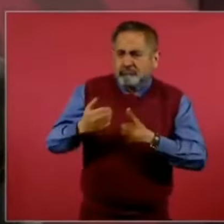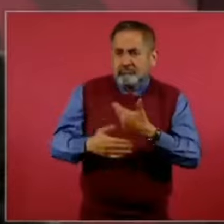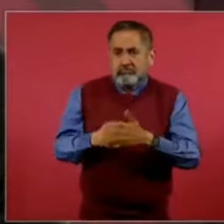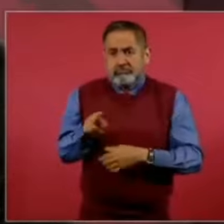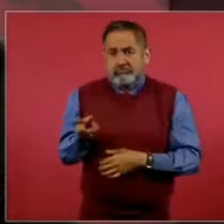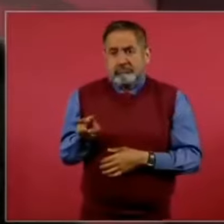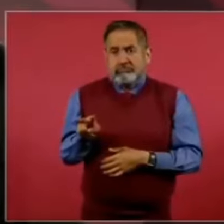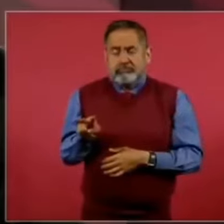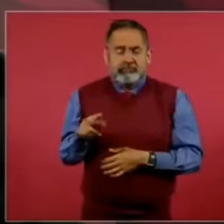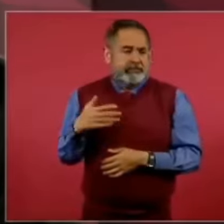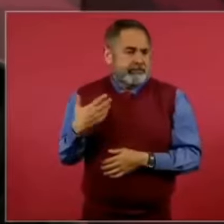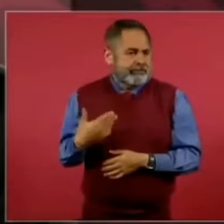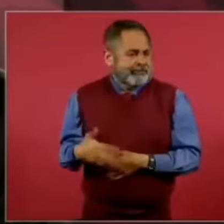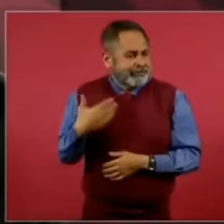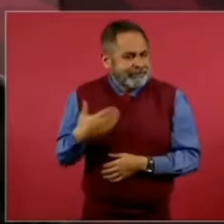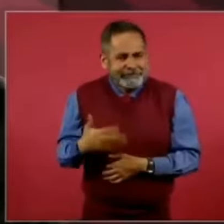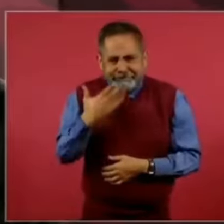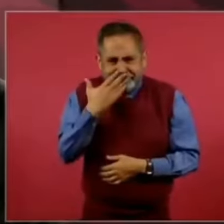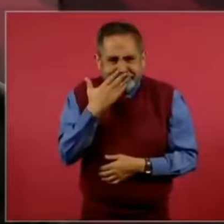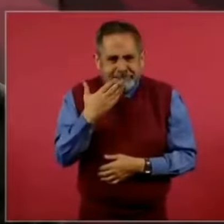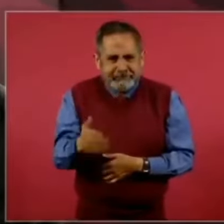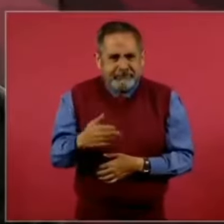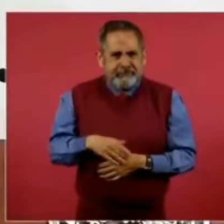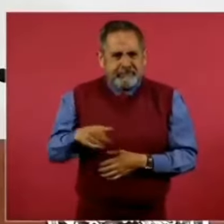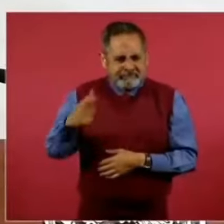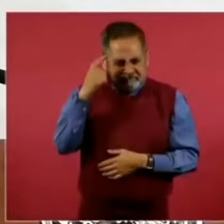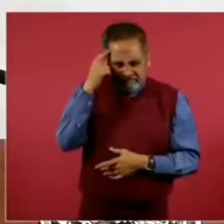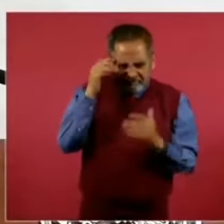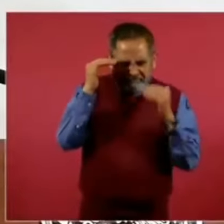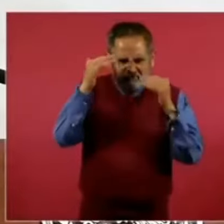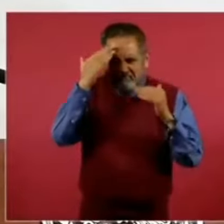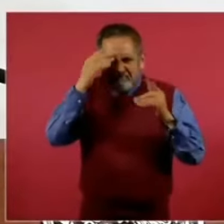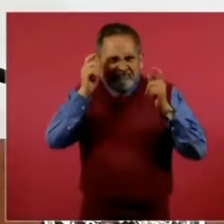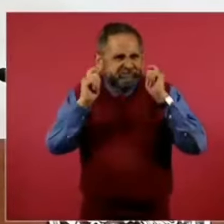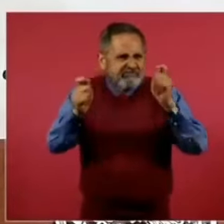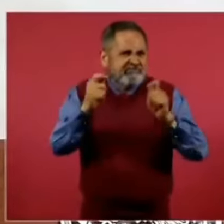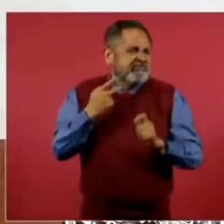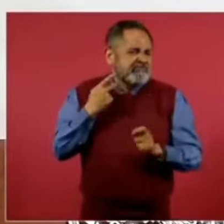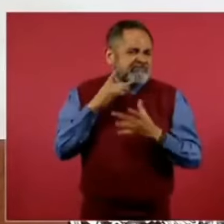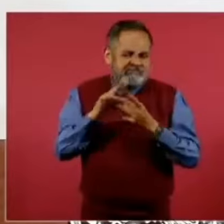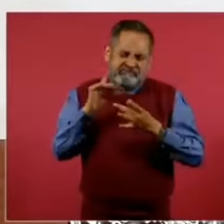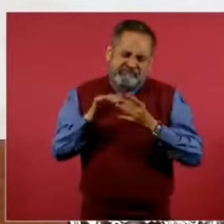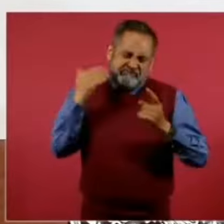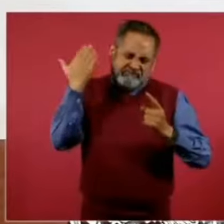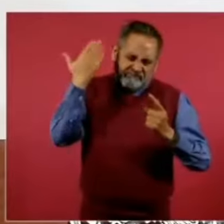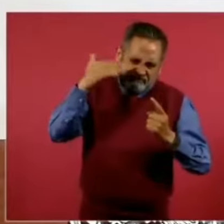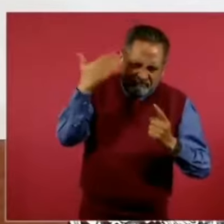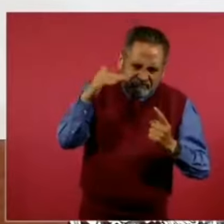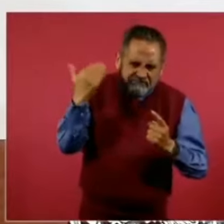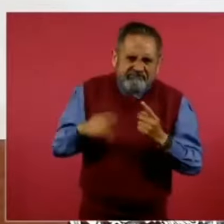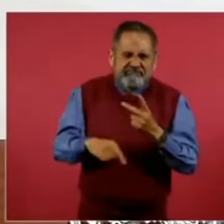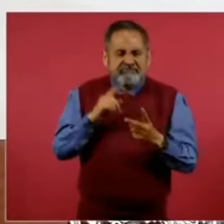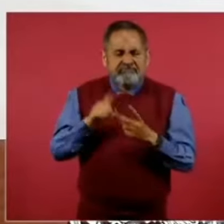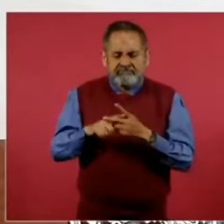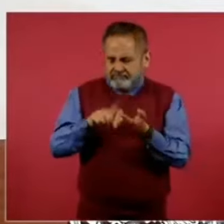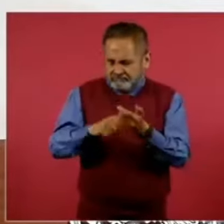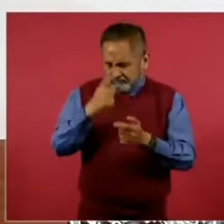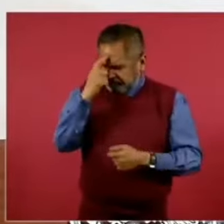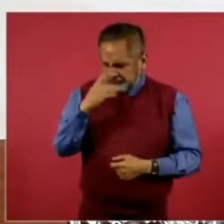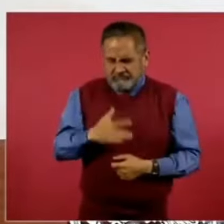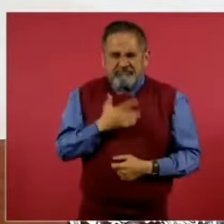madurez política, de conciencia,